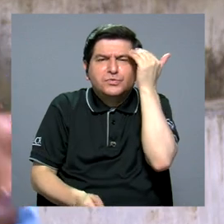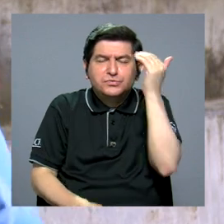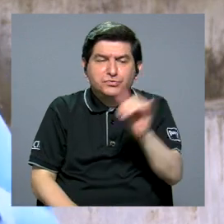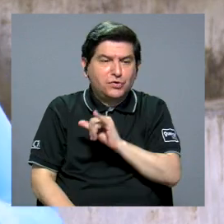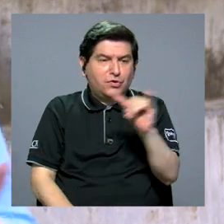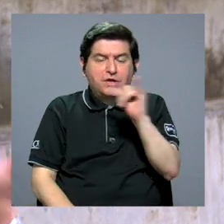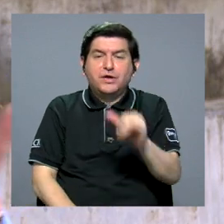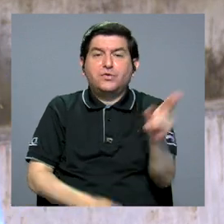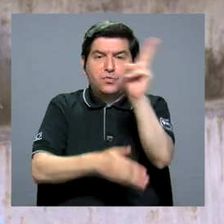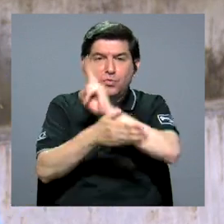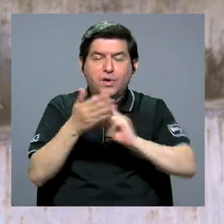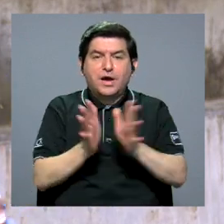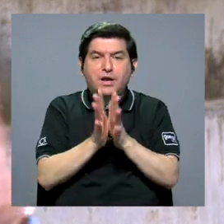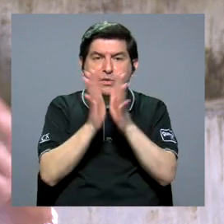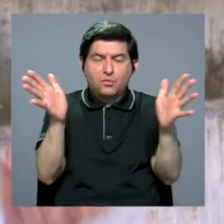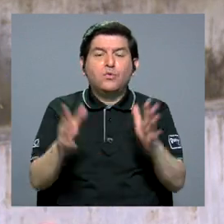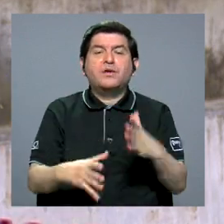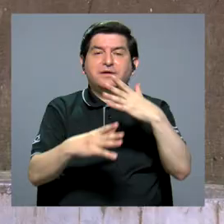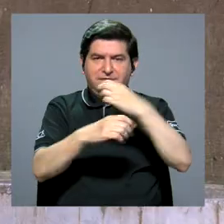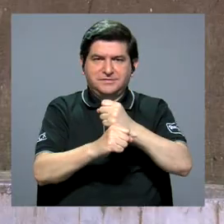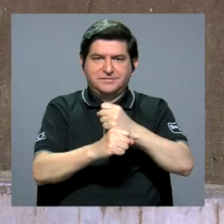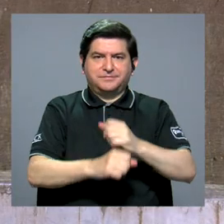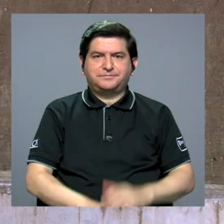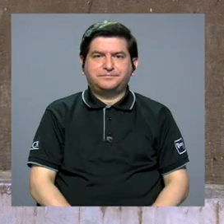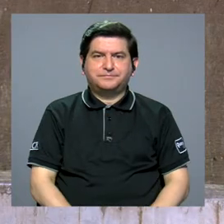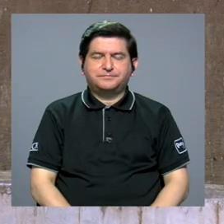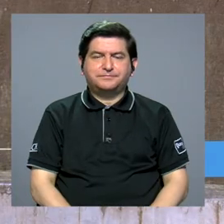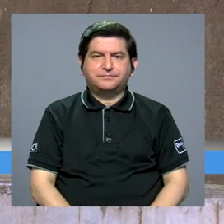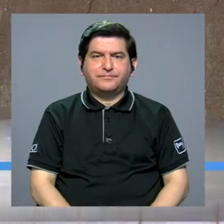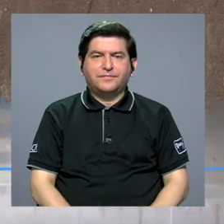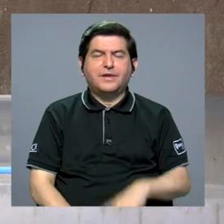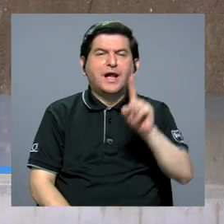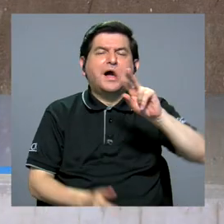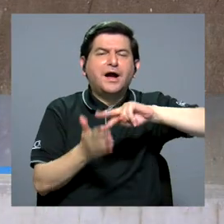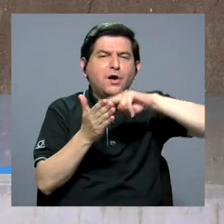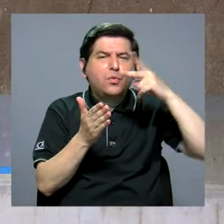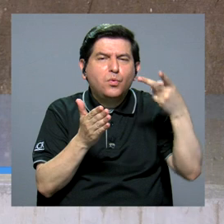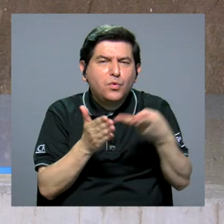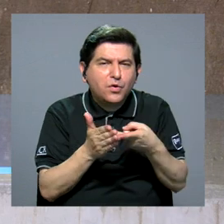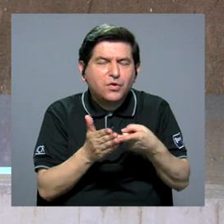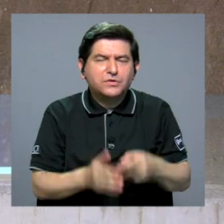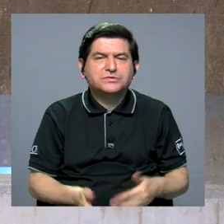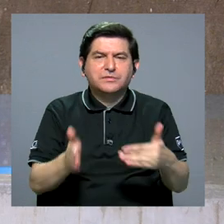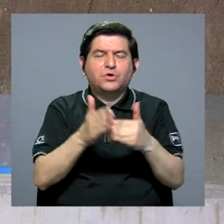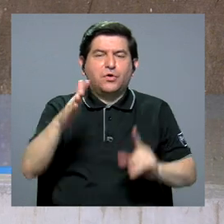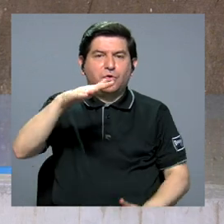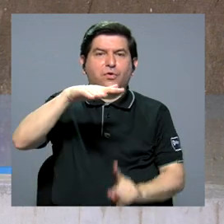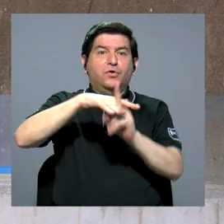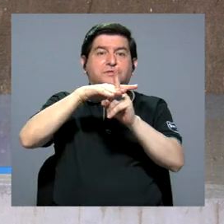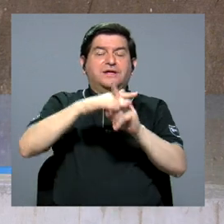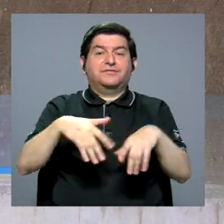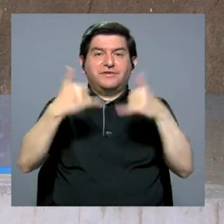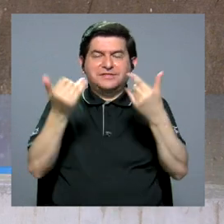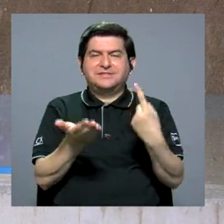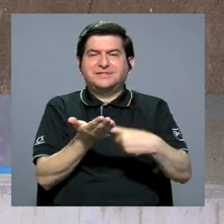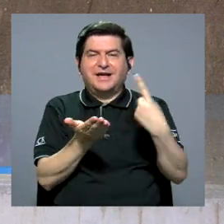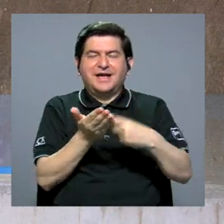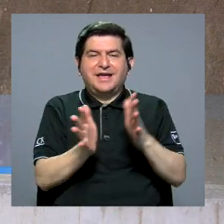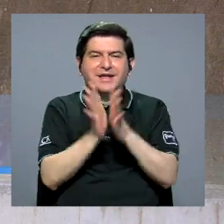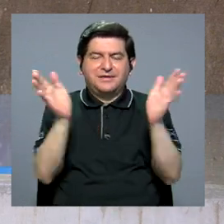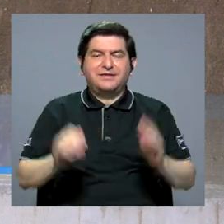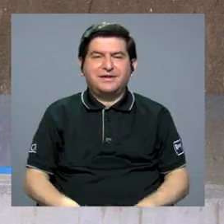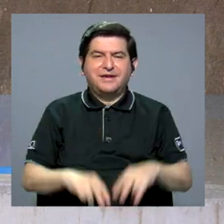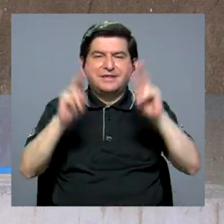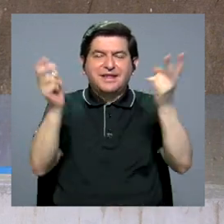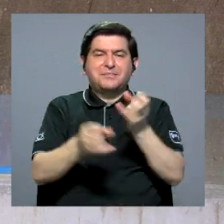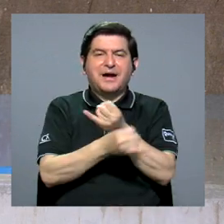las mismas universidades públicas pueden hacer. Hay un concepto, Stephanie, que vuelve a saltar, que ha estado en el debate público, que